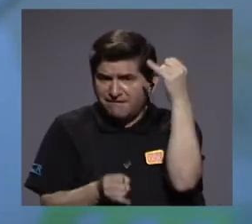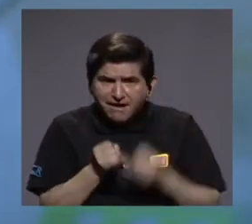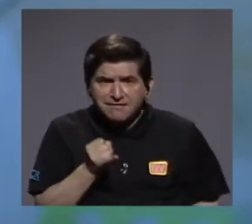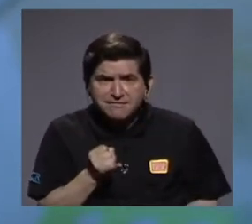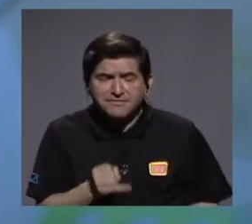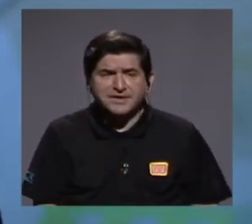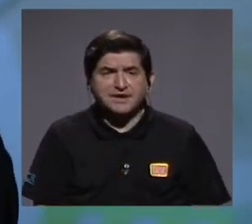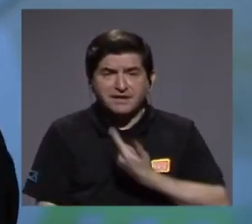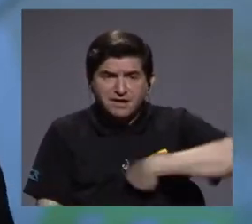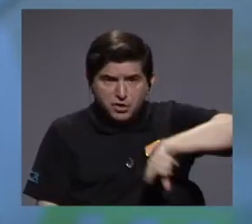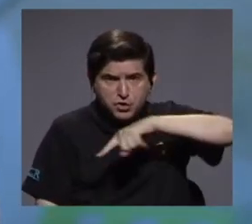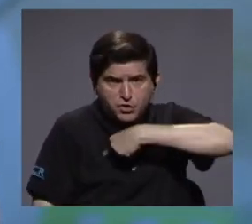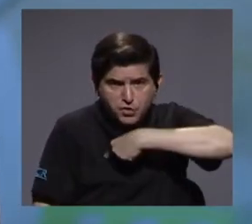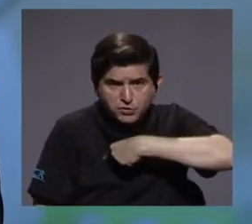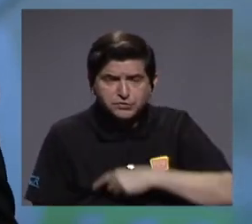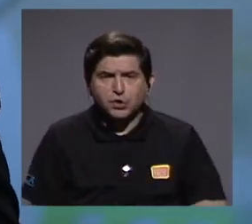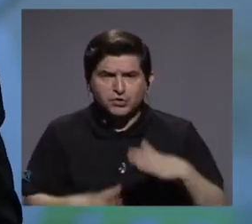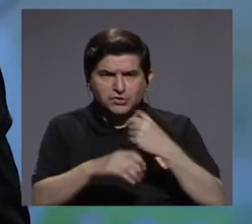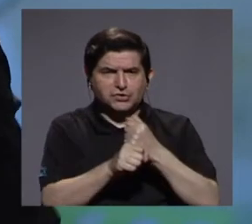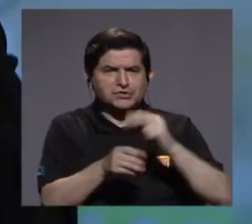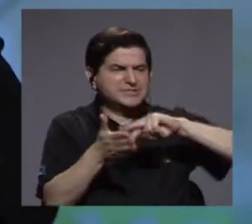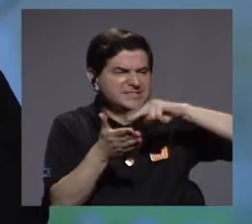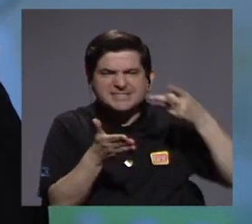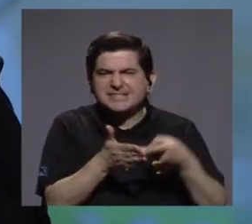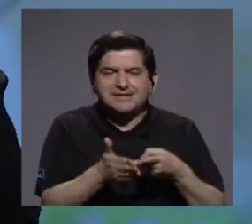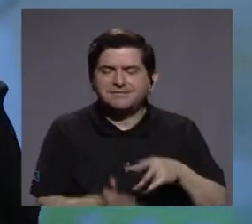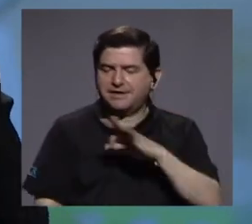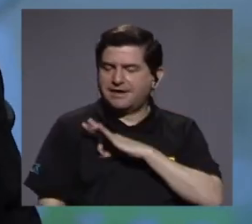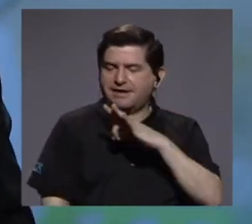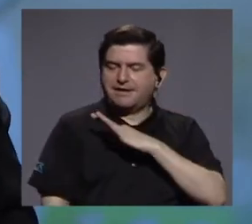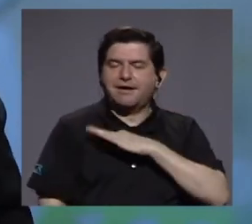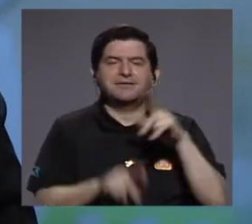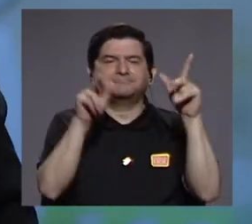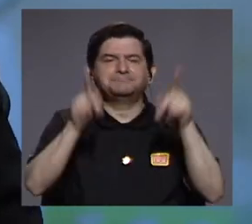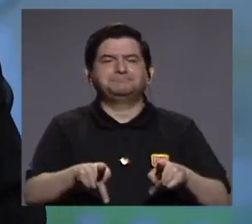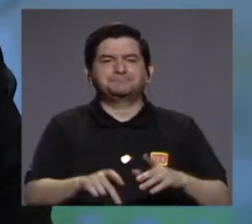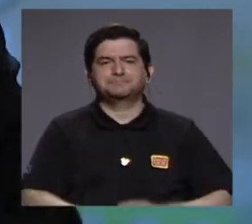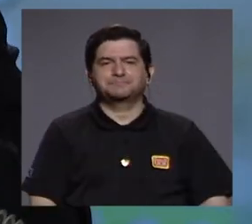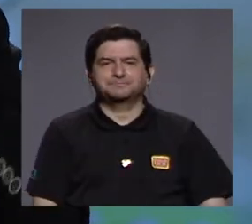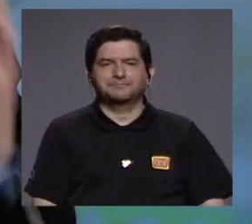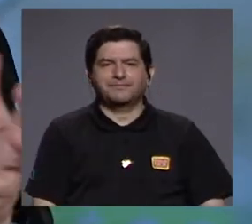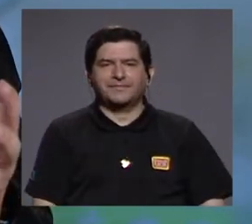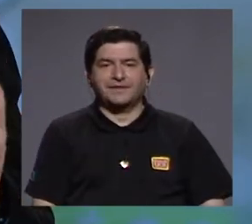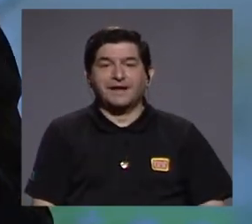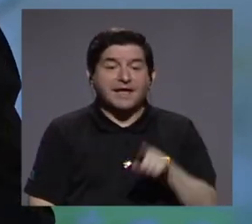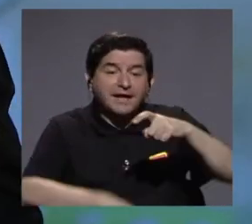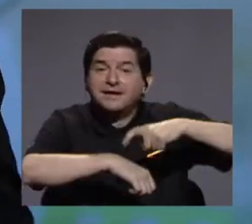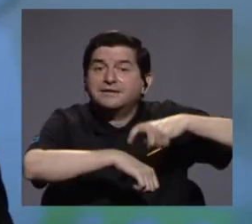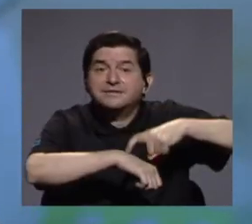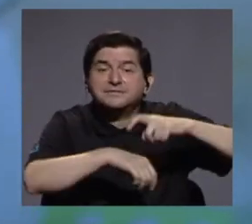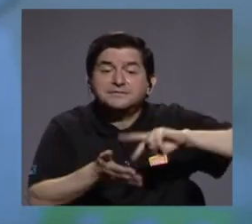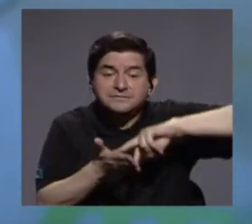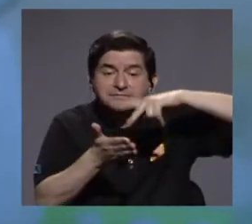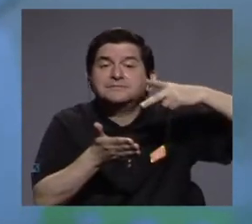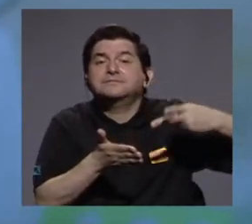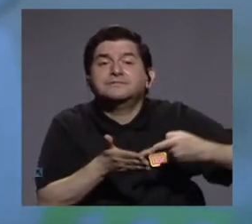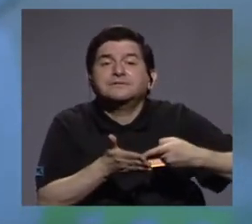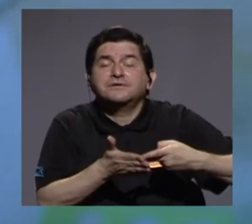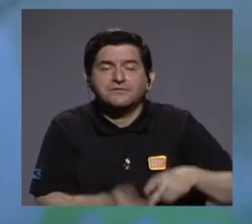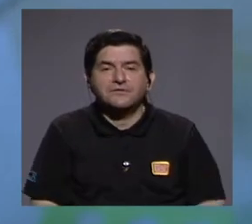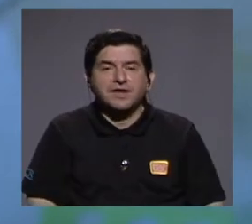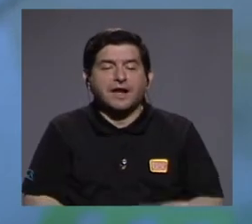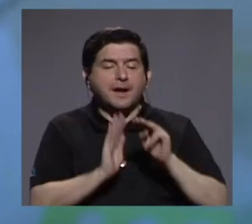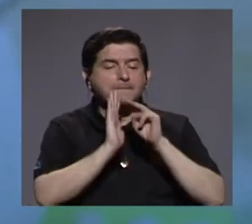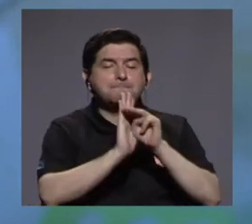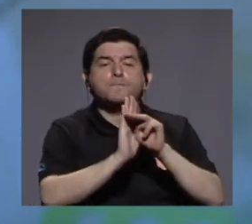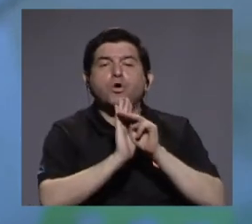nosotros logramos se traduce en bienestar para las personas. Y este entonces ha representado todo un